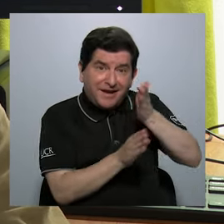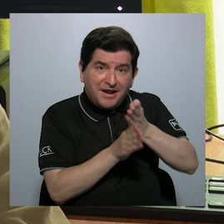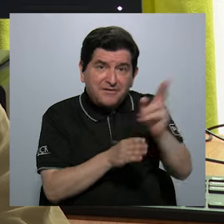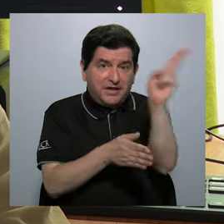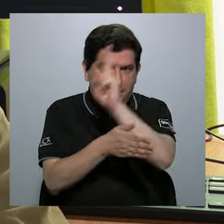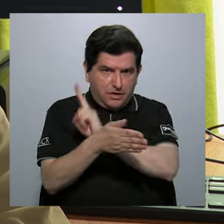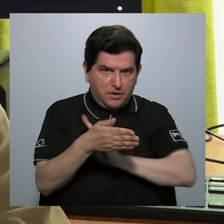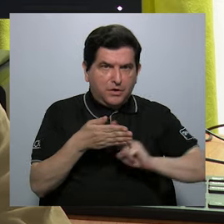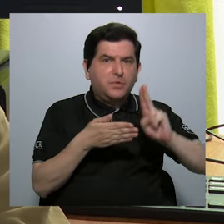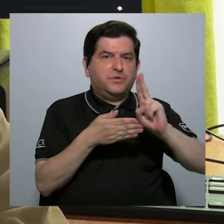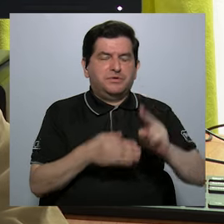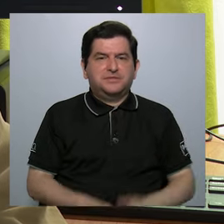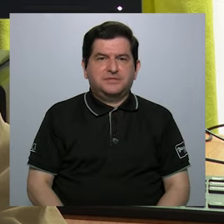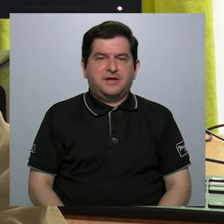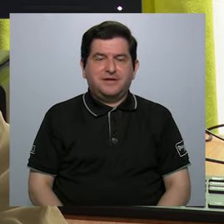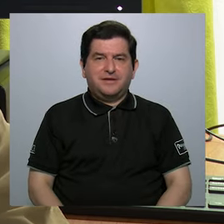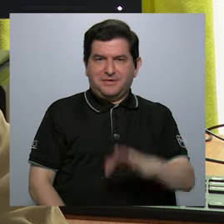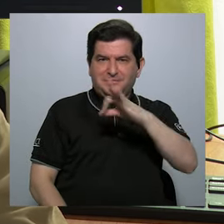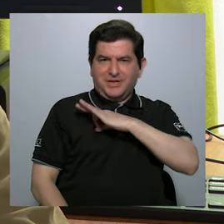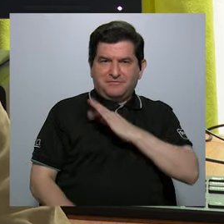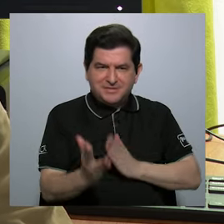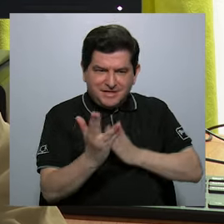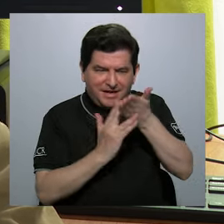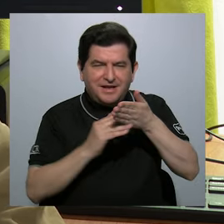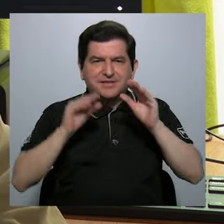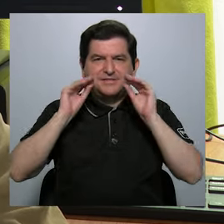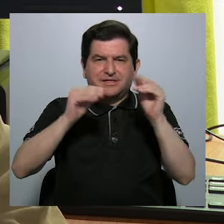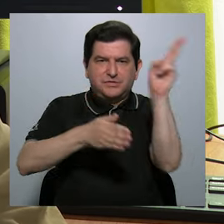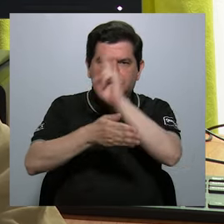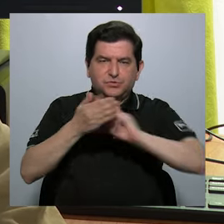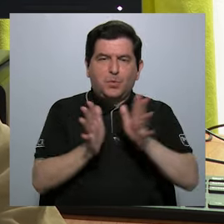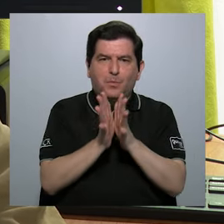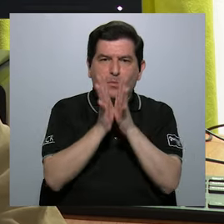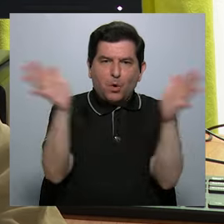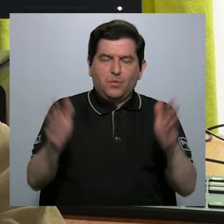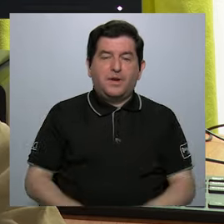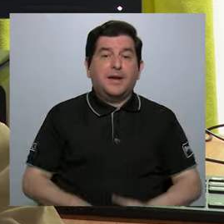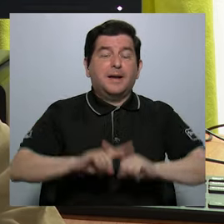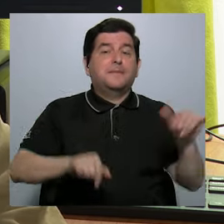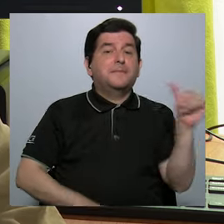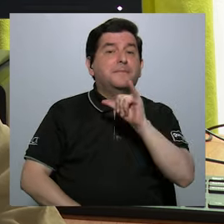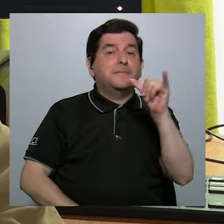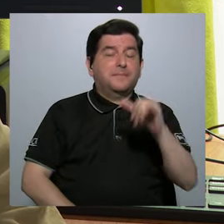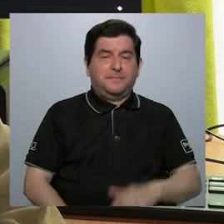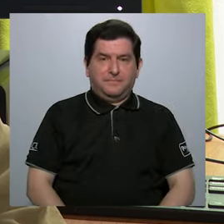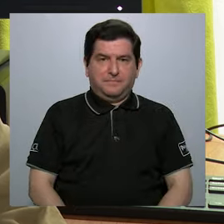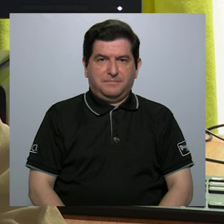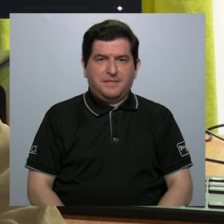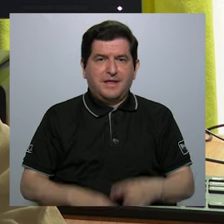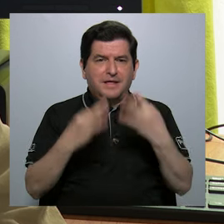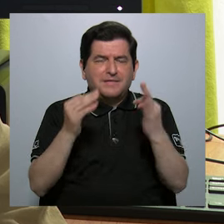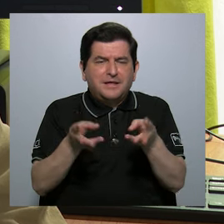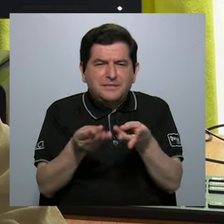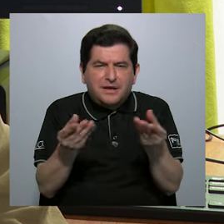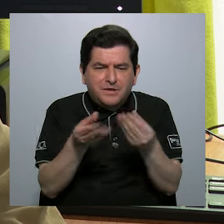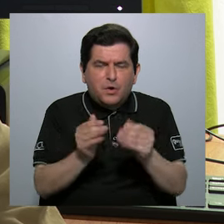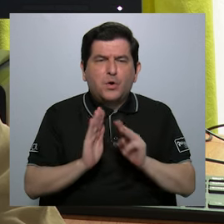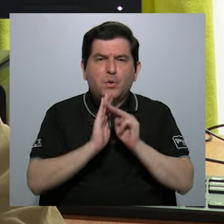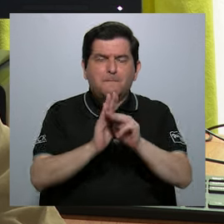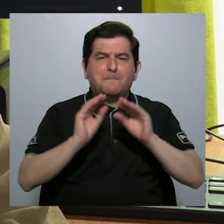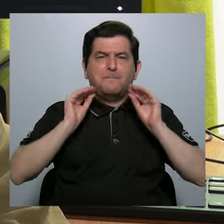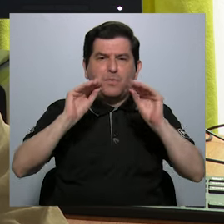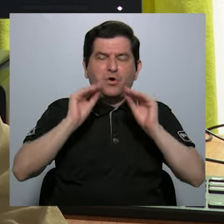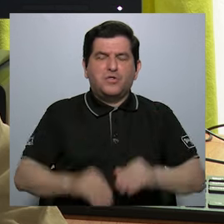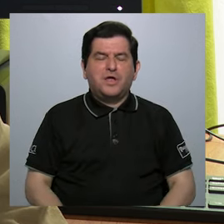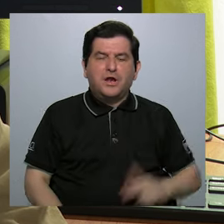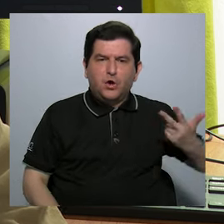carrera universitaria, ¿verdad?, para favorecer ese acceso a la educación superior pública, pero también para ir generando